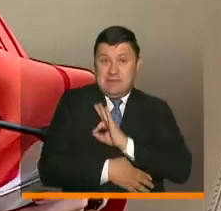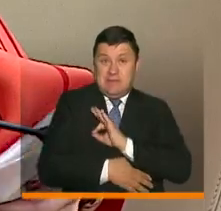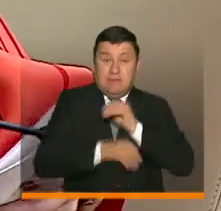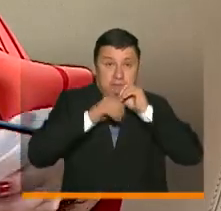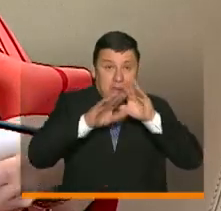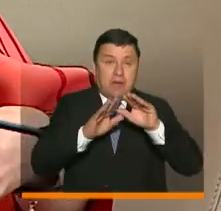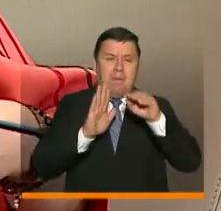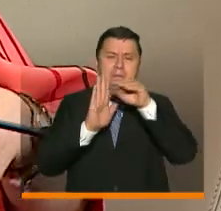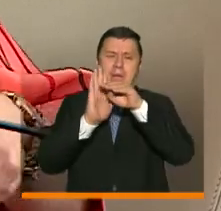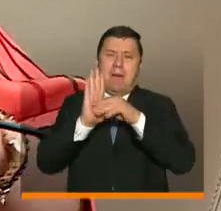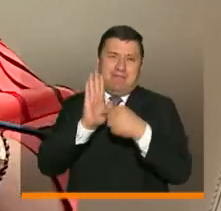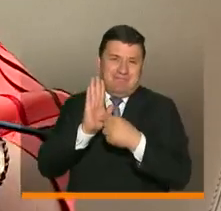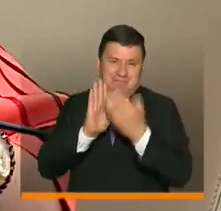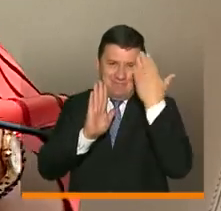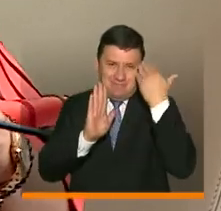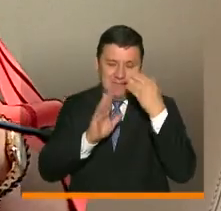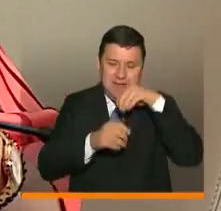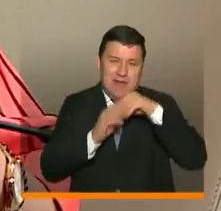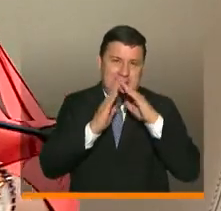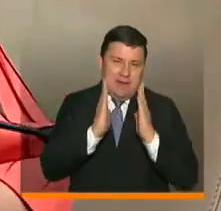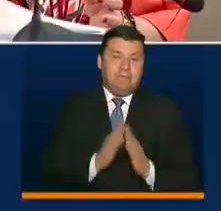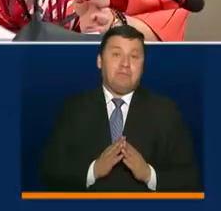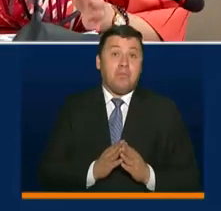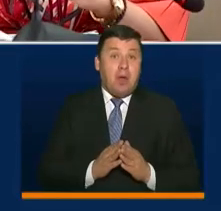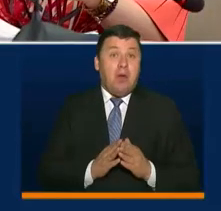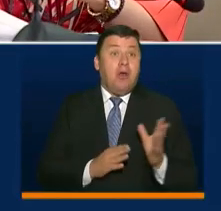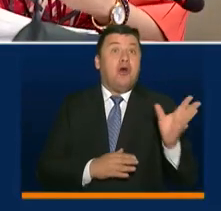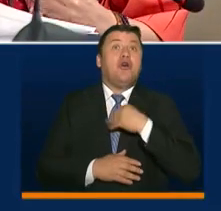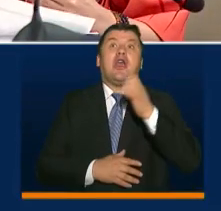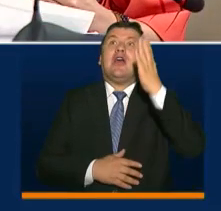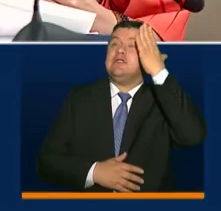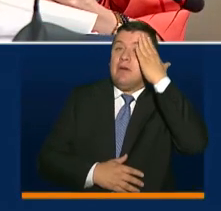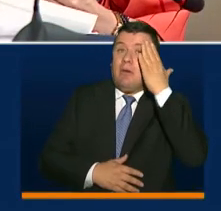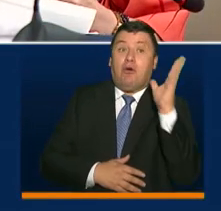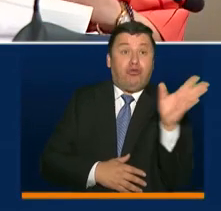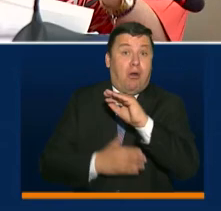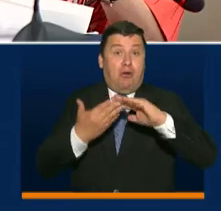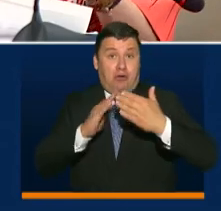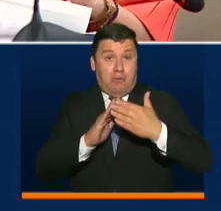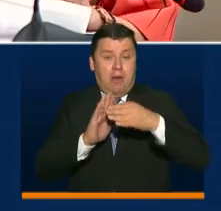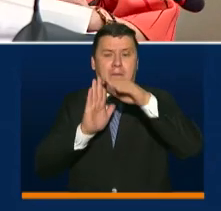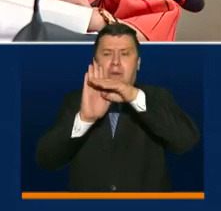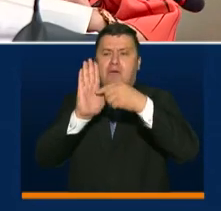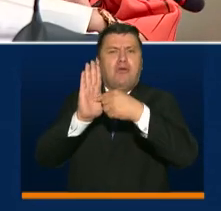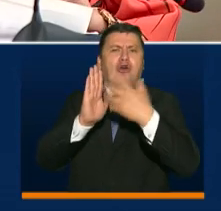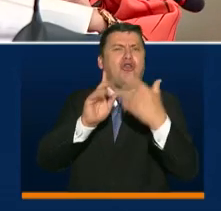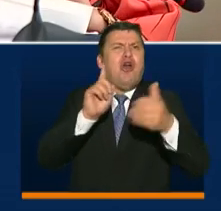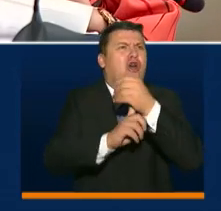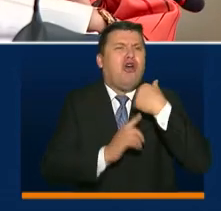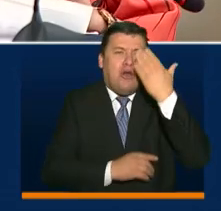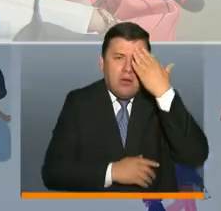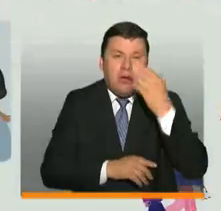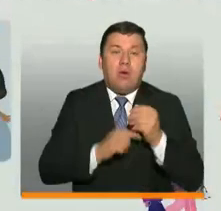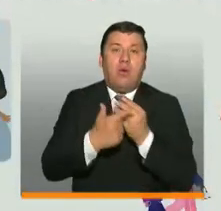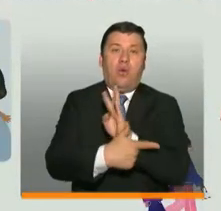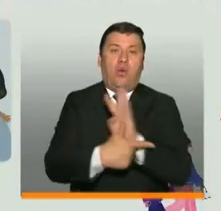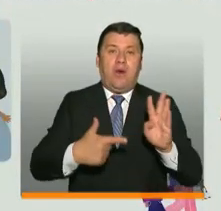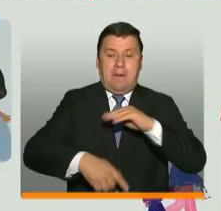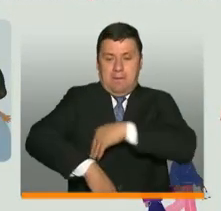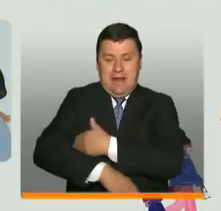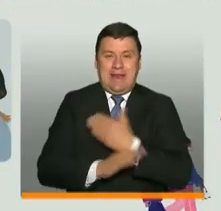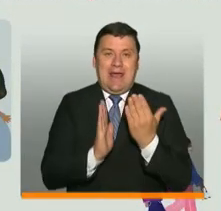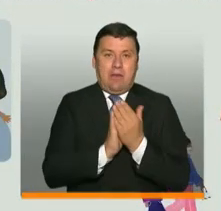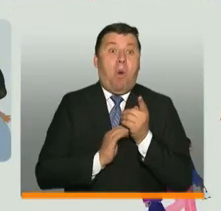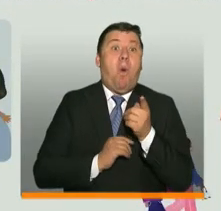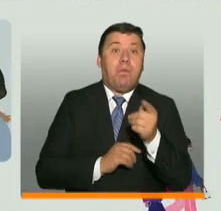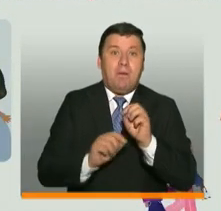publicamos los lineamientos. Están a disposición de toda la comunidad, de todas las familias. Los lineamientos, ¿dónde los encuentran? En la página web del Ministerio de